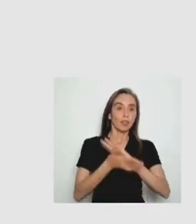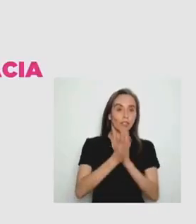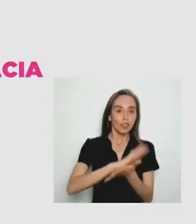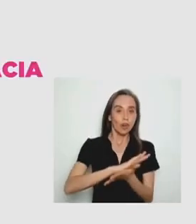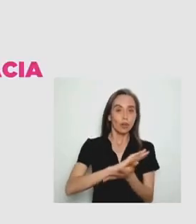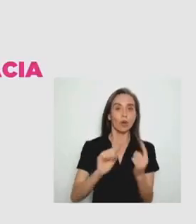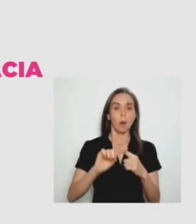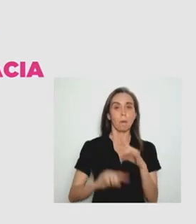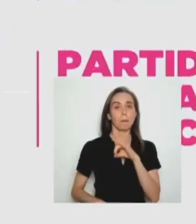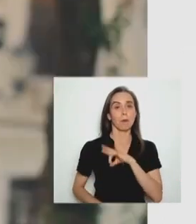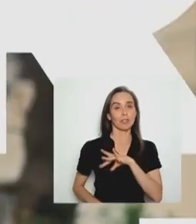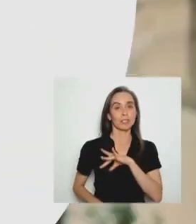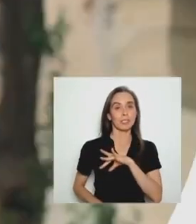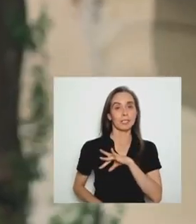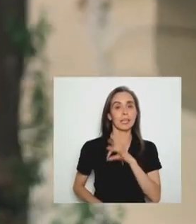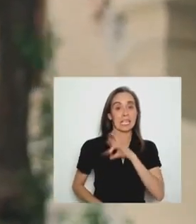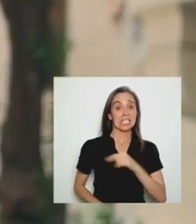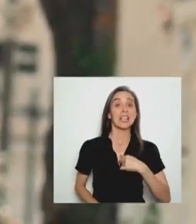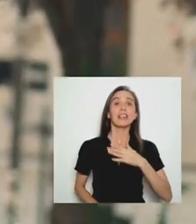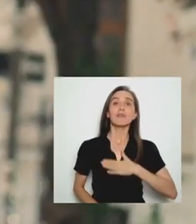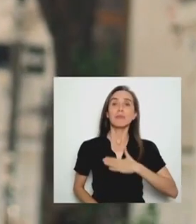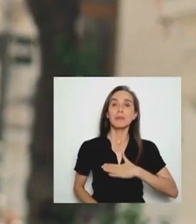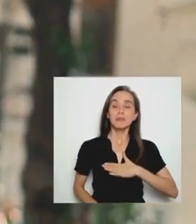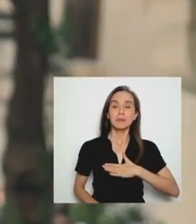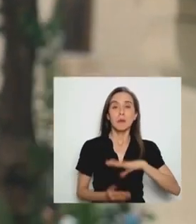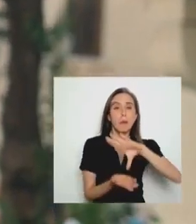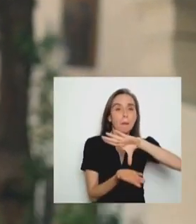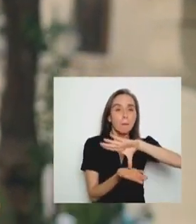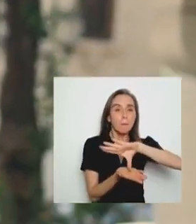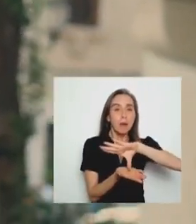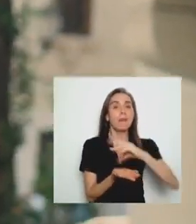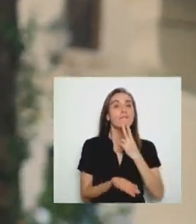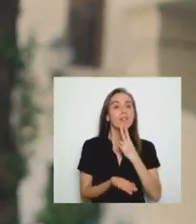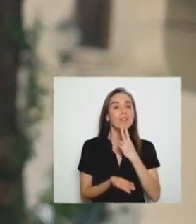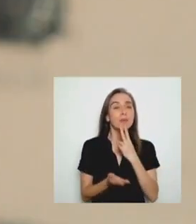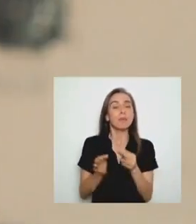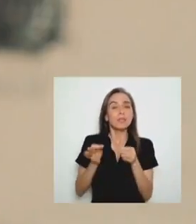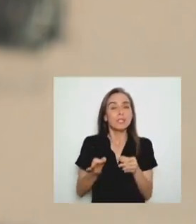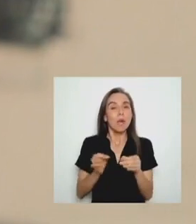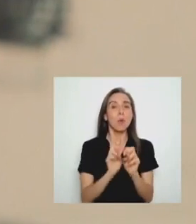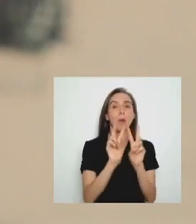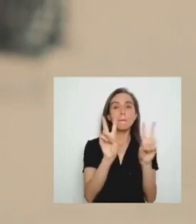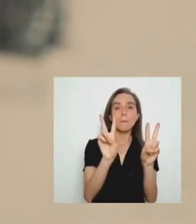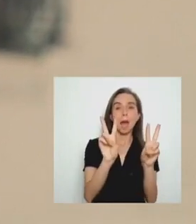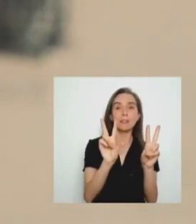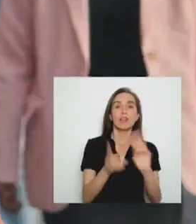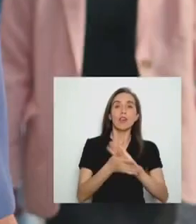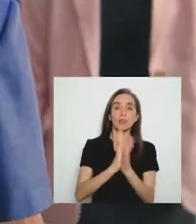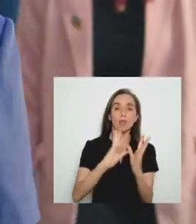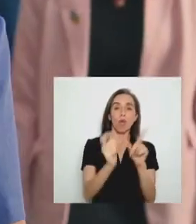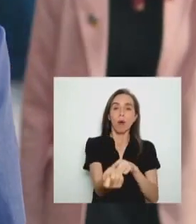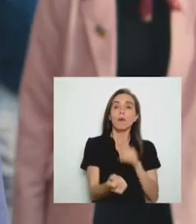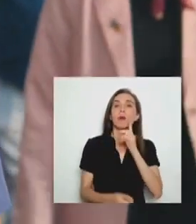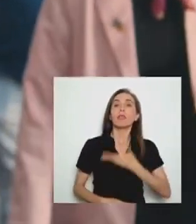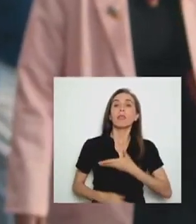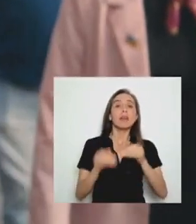Todo por Chile El Chile que yo quiero Es un país Donde vivamos con seguridad y paz Donde todas